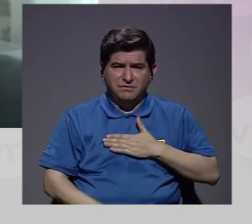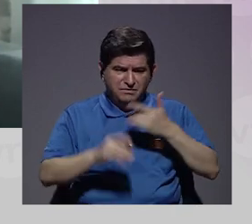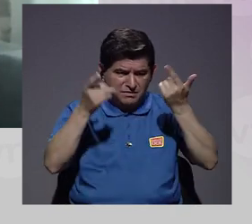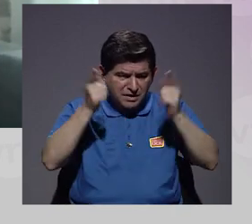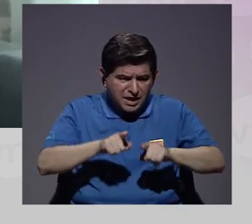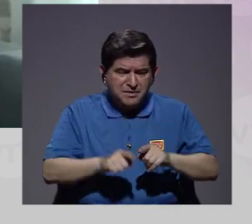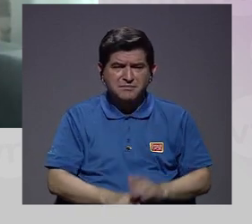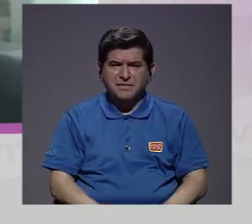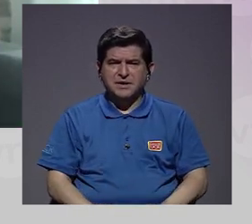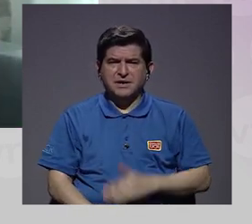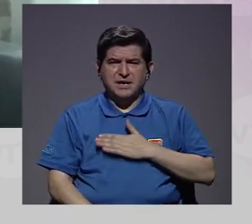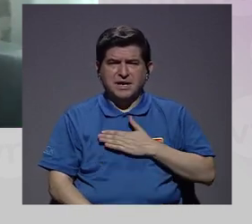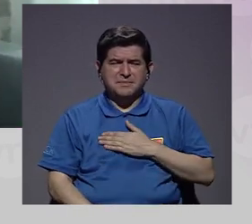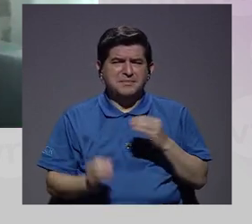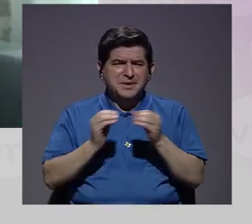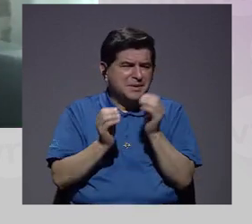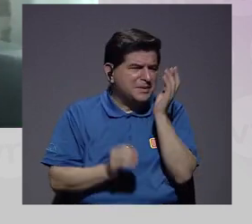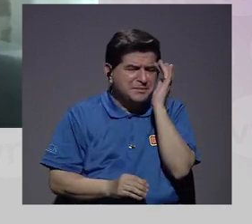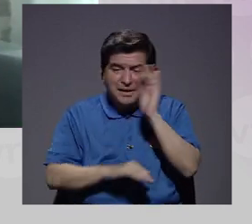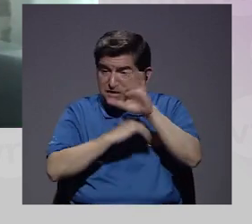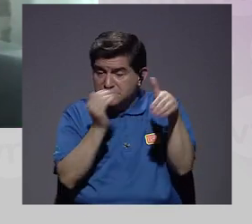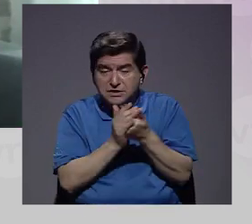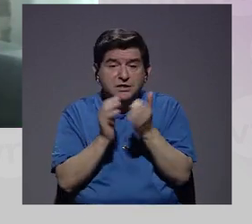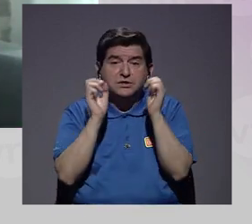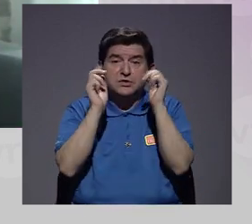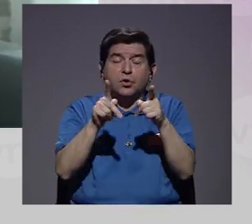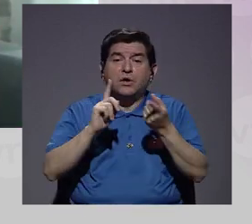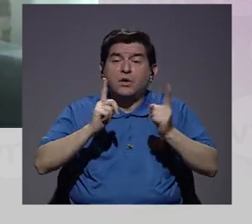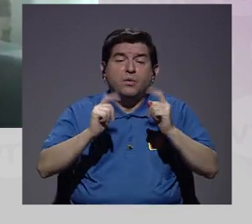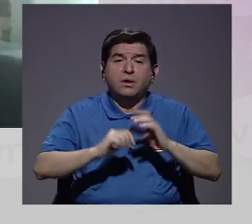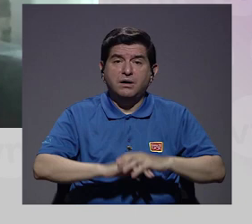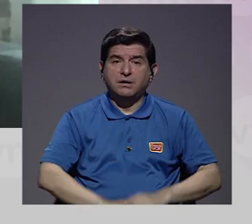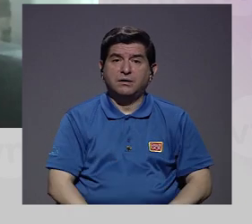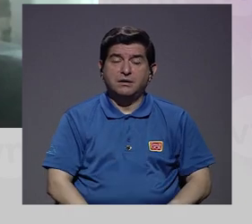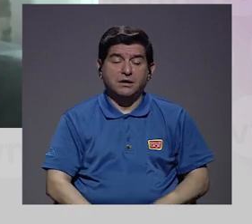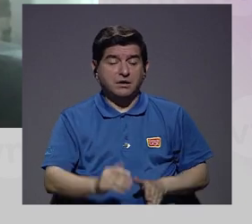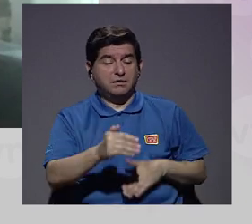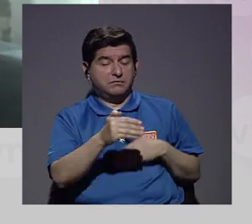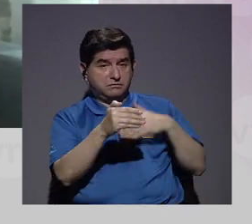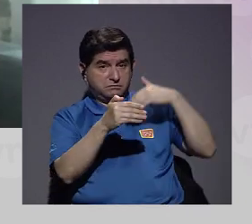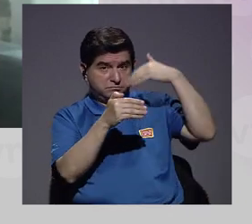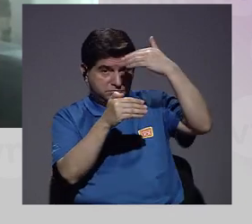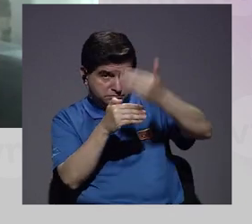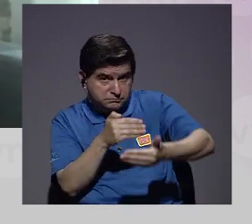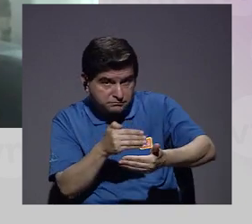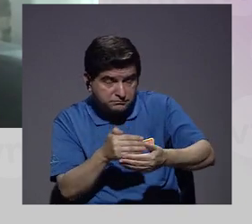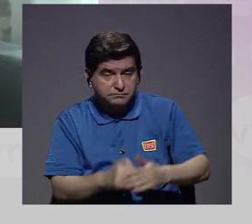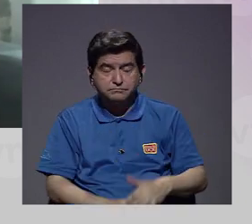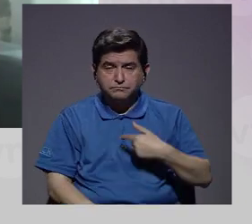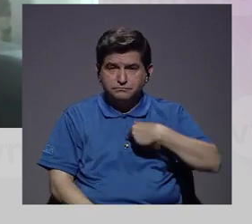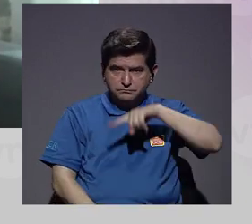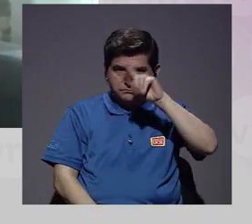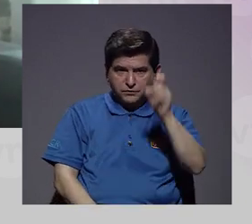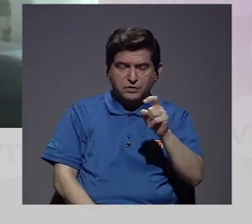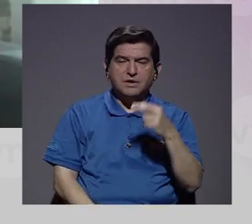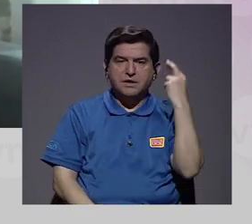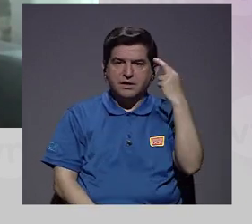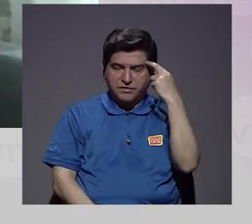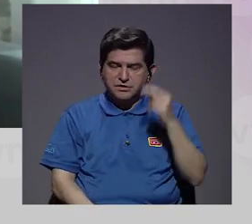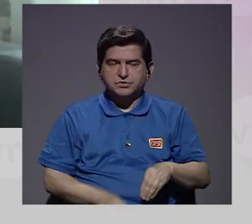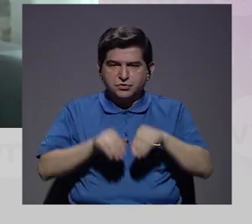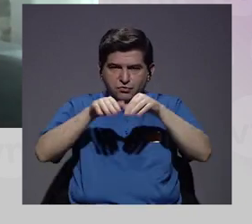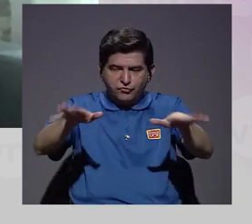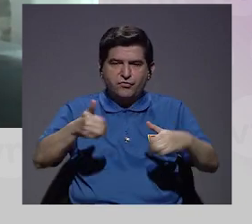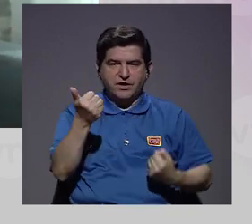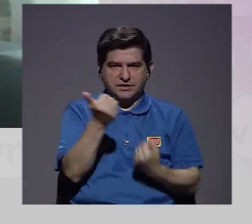¿Verdad? ¿Qué me está pasando? ¿Qué será lo que me tiene más angustiado de todas las posibilidades? ¿Verdad? Y luego, repuntar. Y para eso están